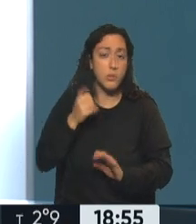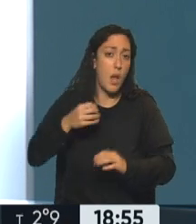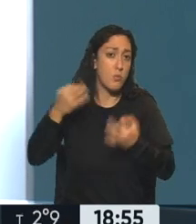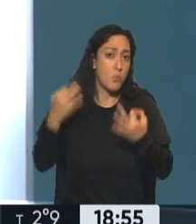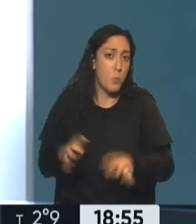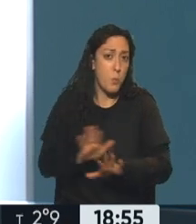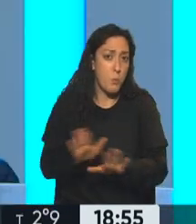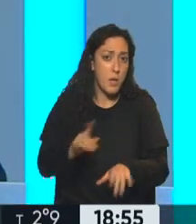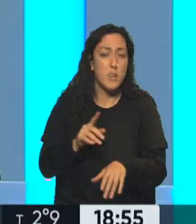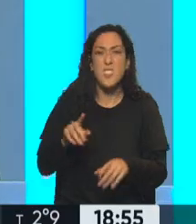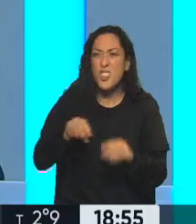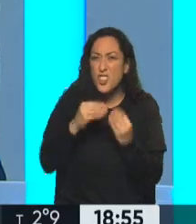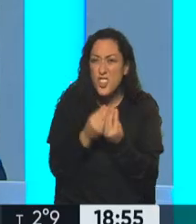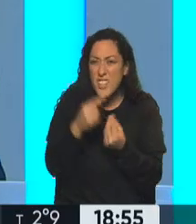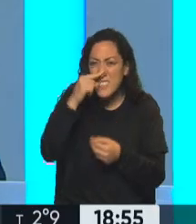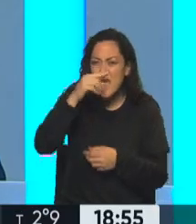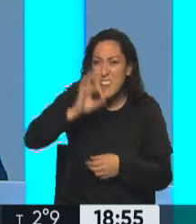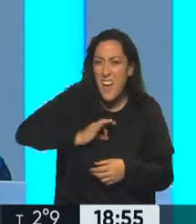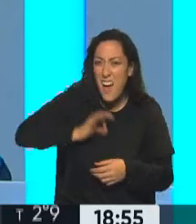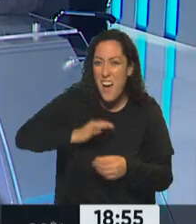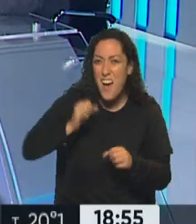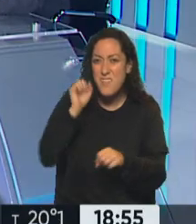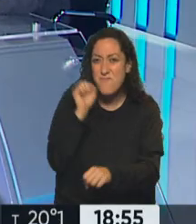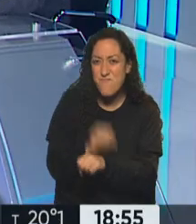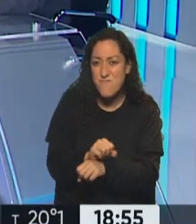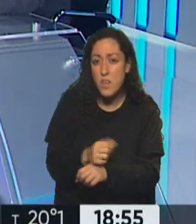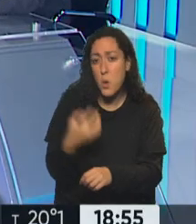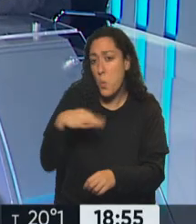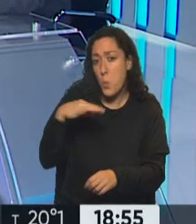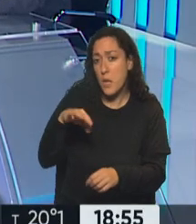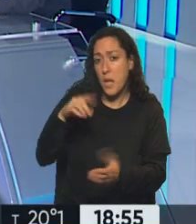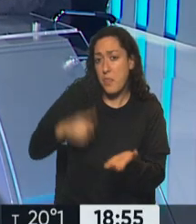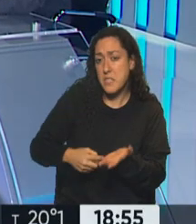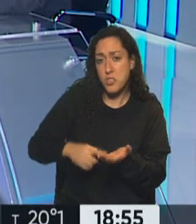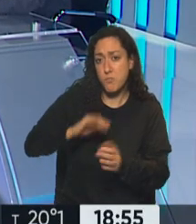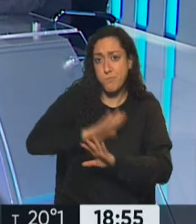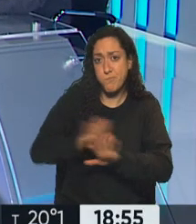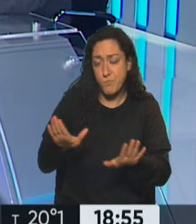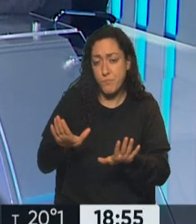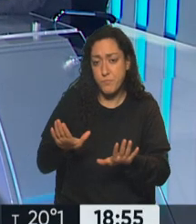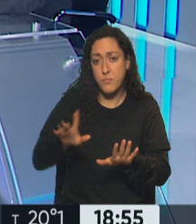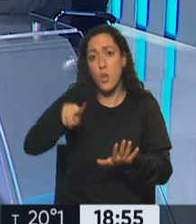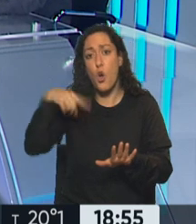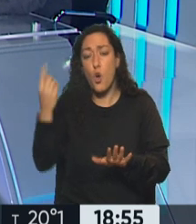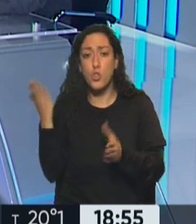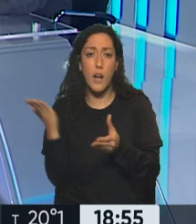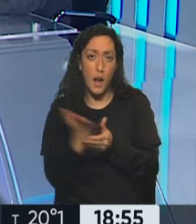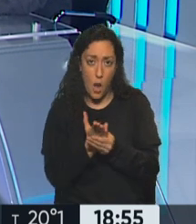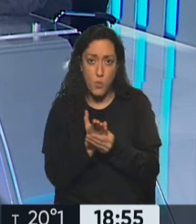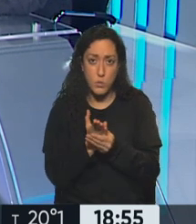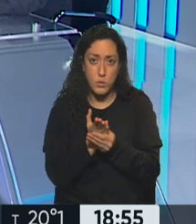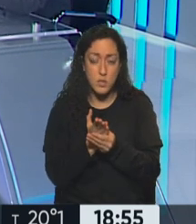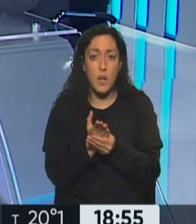Pero hace siete años que esta señora está adentro. Es la única condena que tiene firme. Vamos a ver el resto de las causas. Esta es una causa en que está